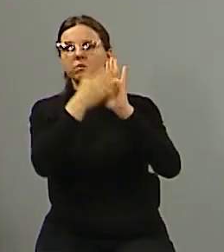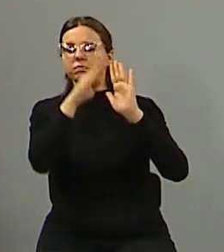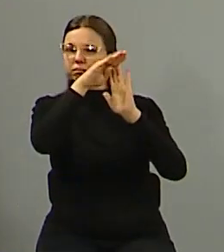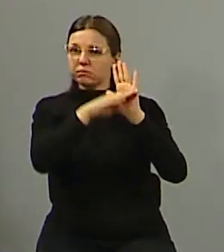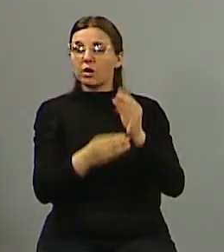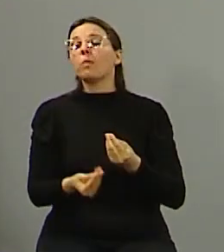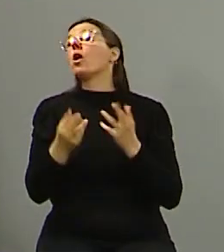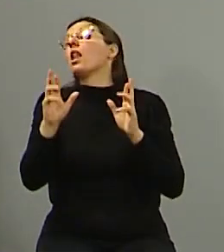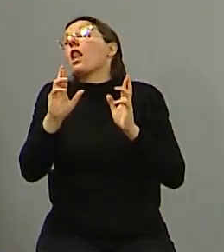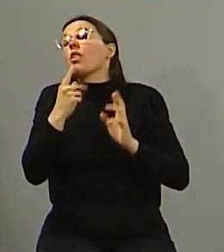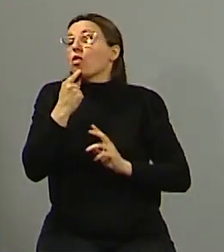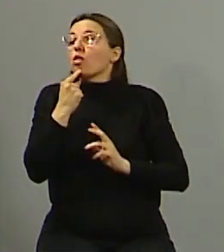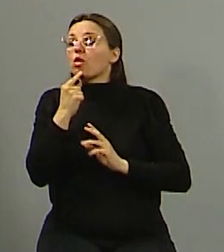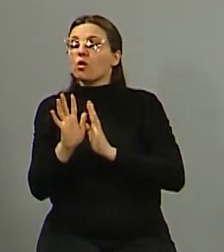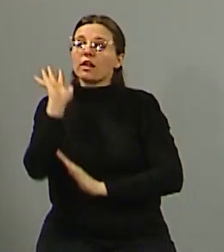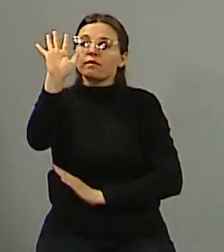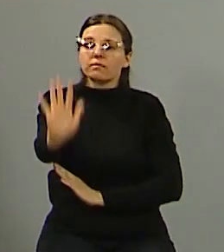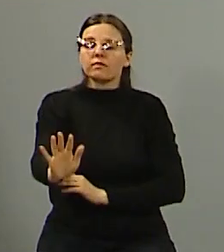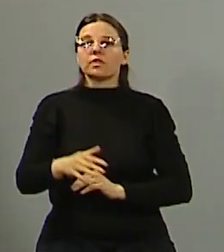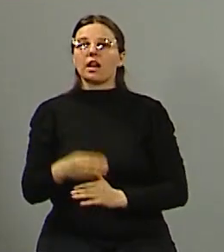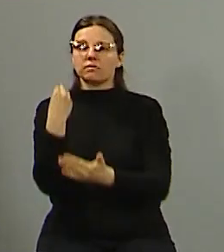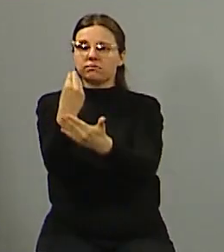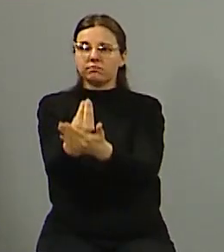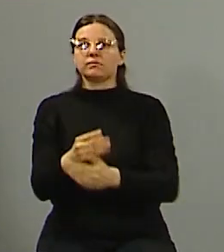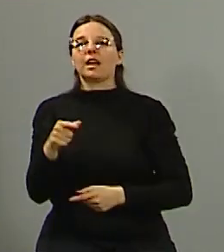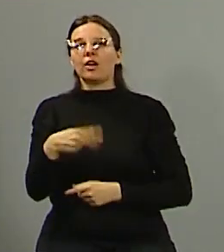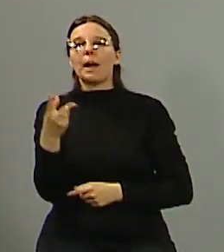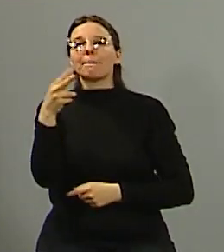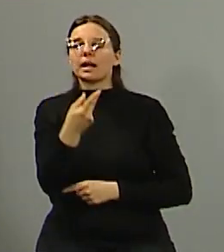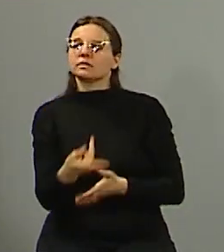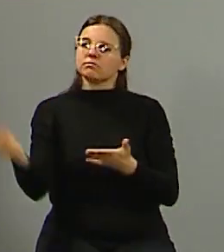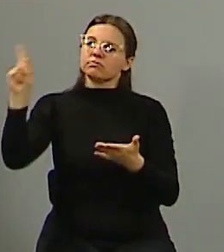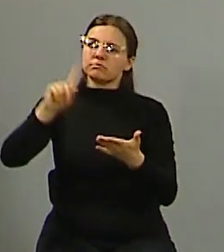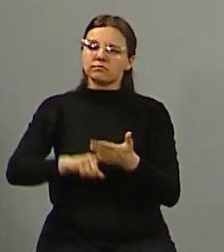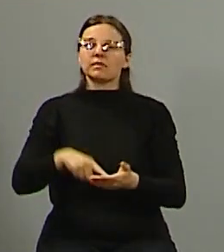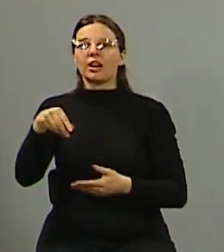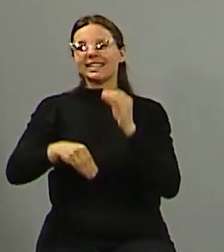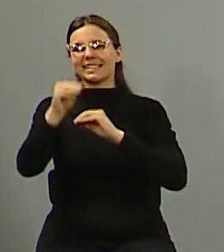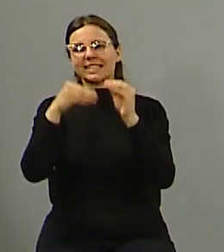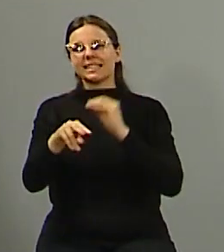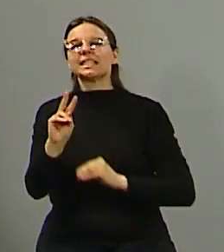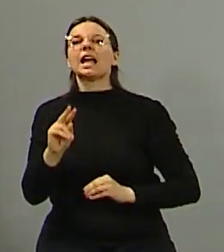en caso de llegar a ese lugar nos vamos a una pausa ya regresamos estamos en chat político no se muevan de ahí